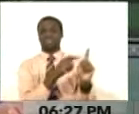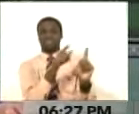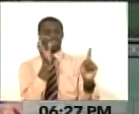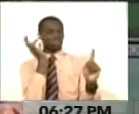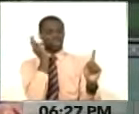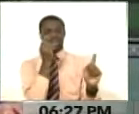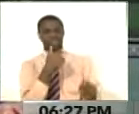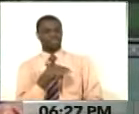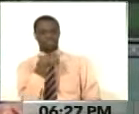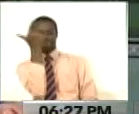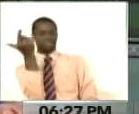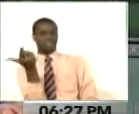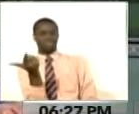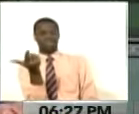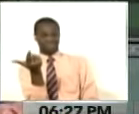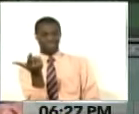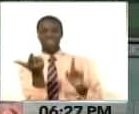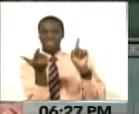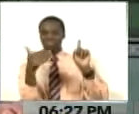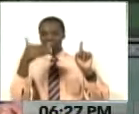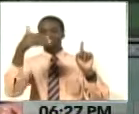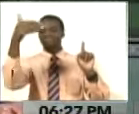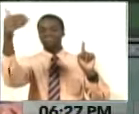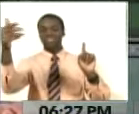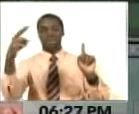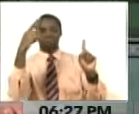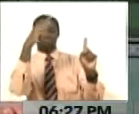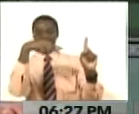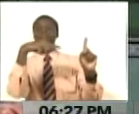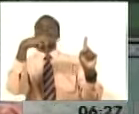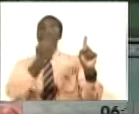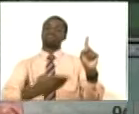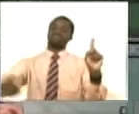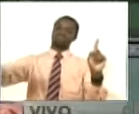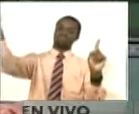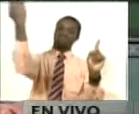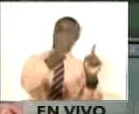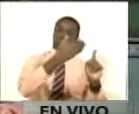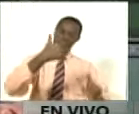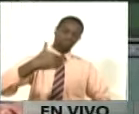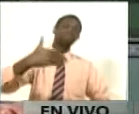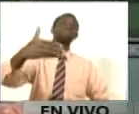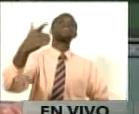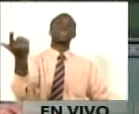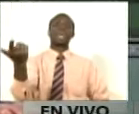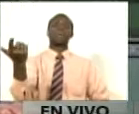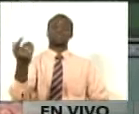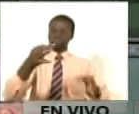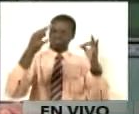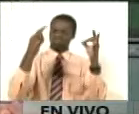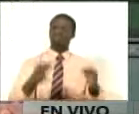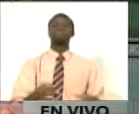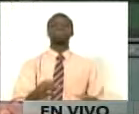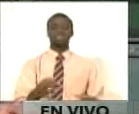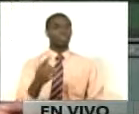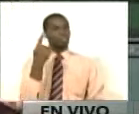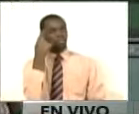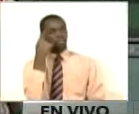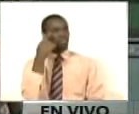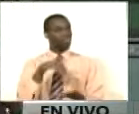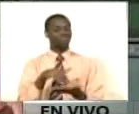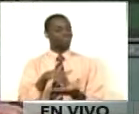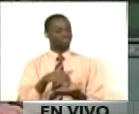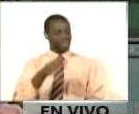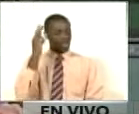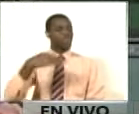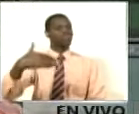se encargará de juzgar de forma implacable. No tenemos duda de ello. Y